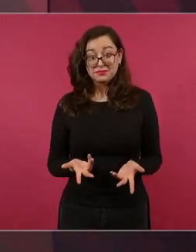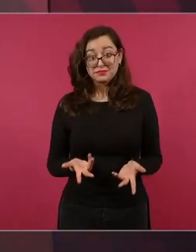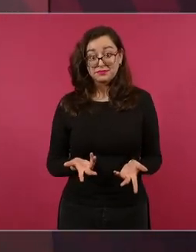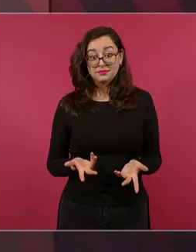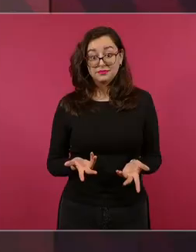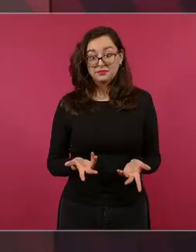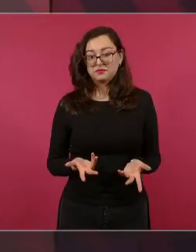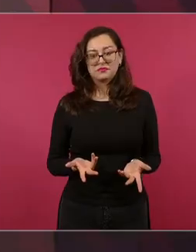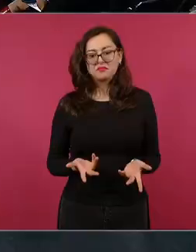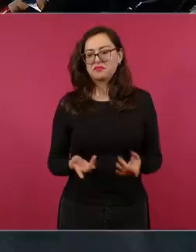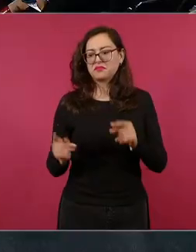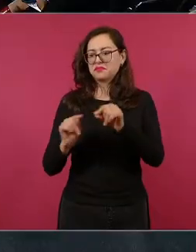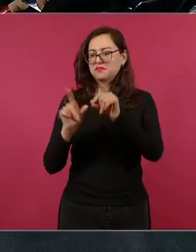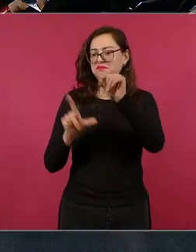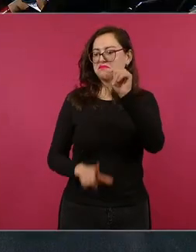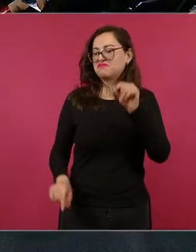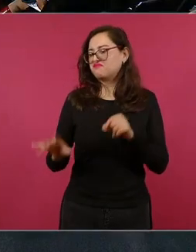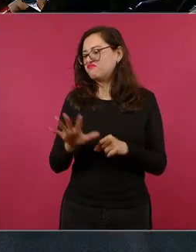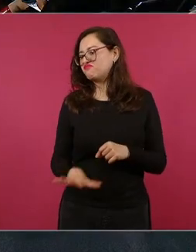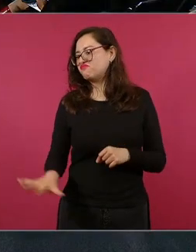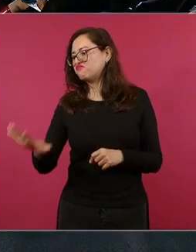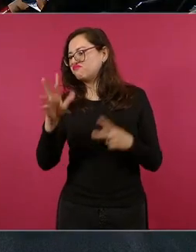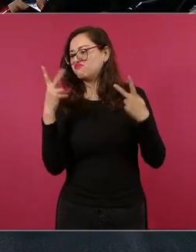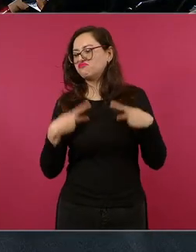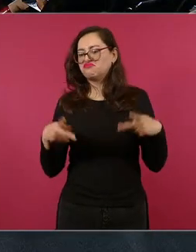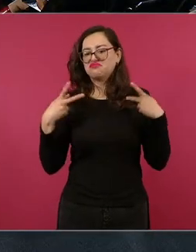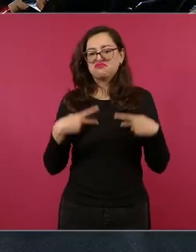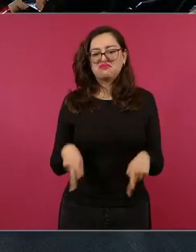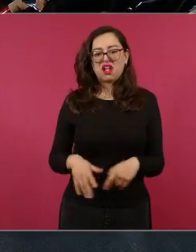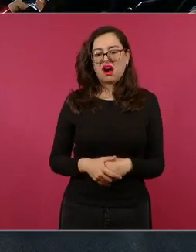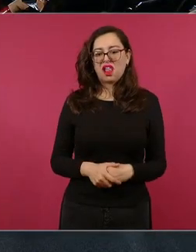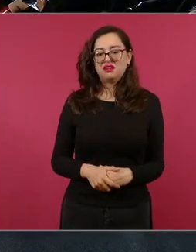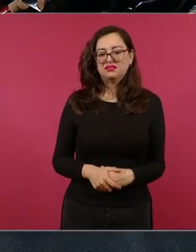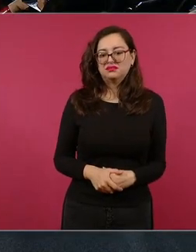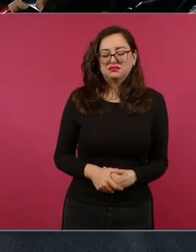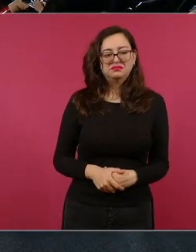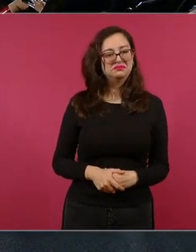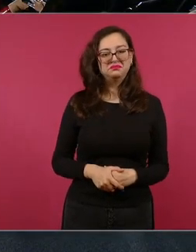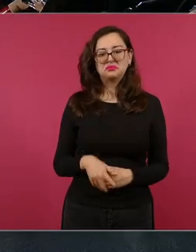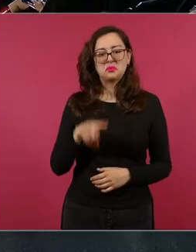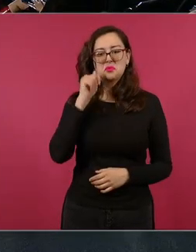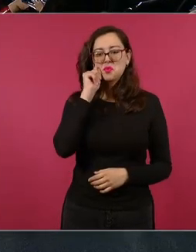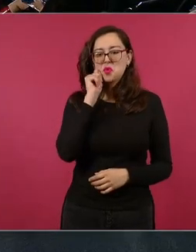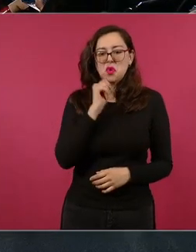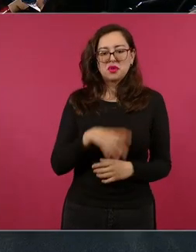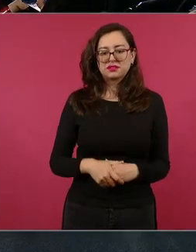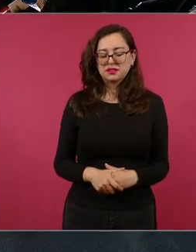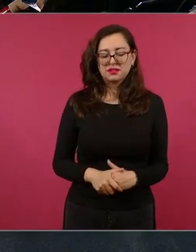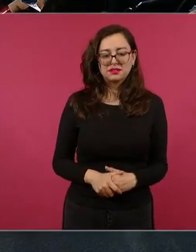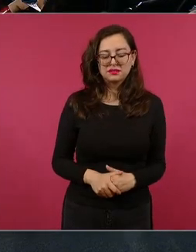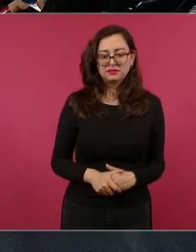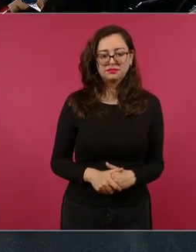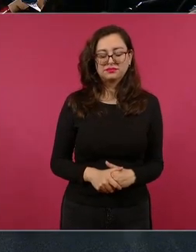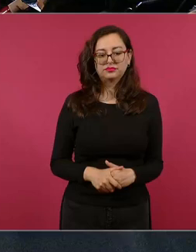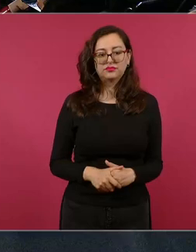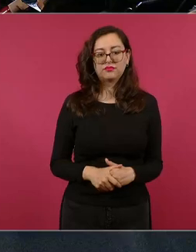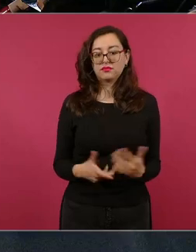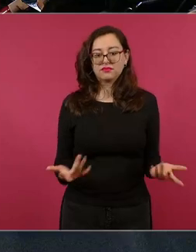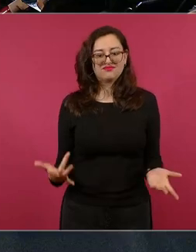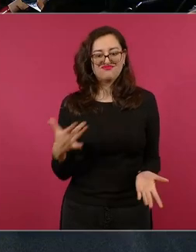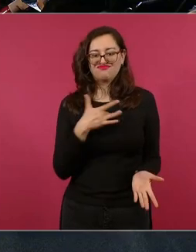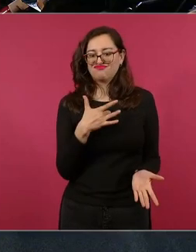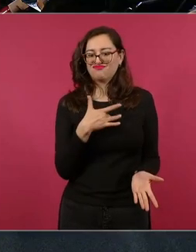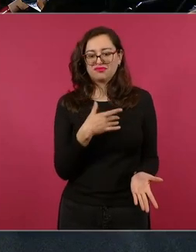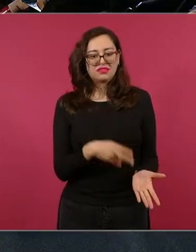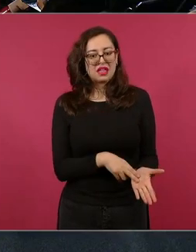no les interesaba el pueblo no les importaba se les había endurecido el corazón